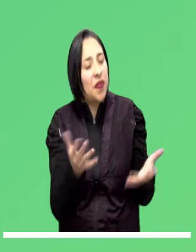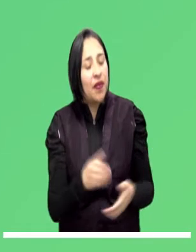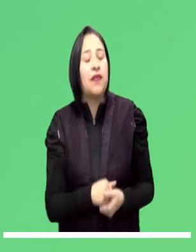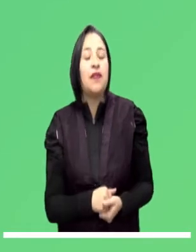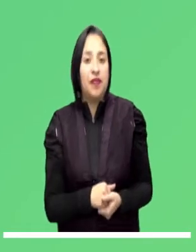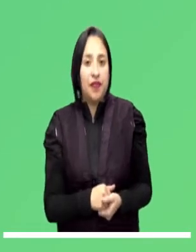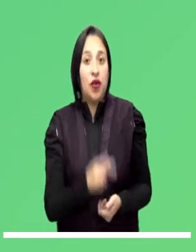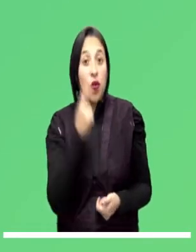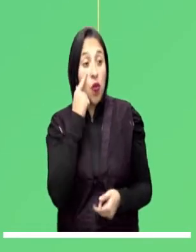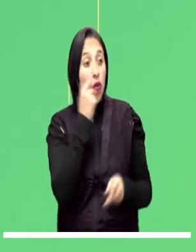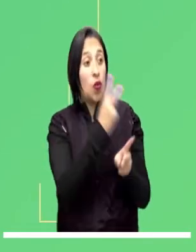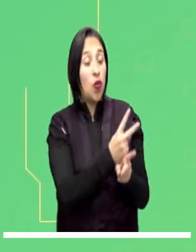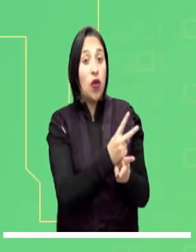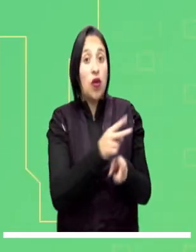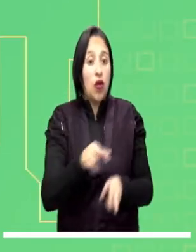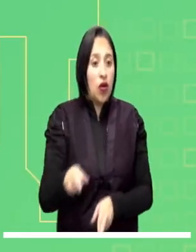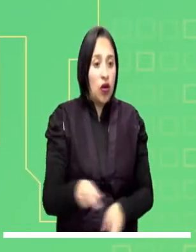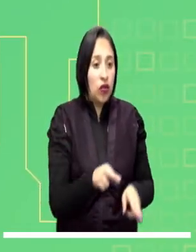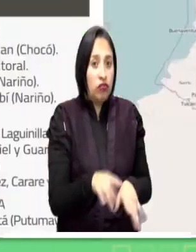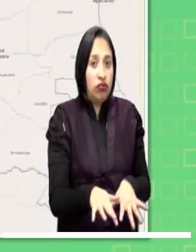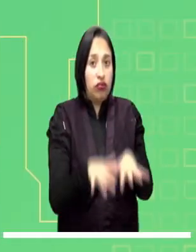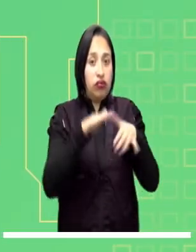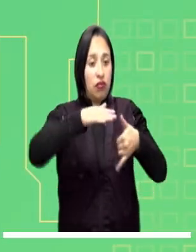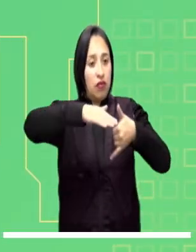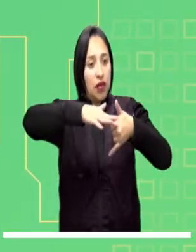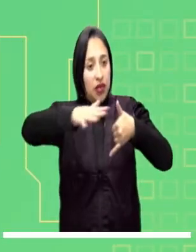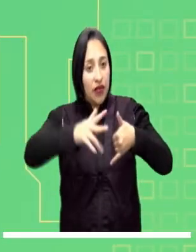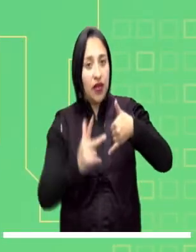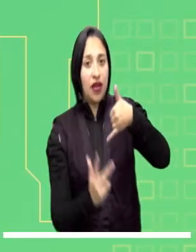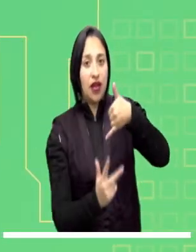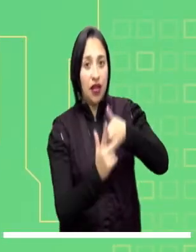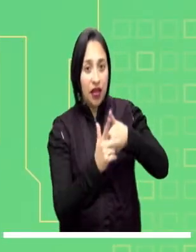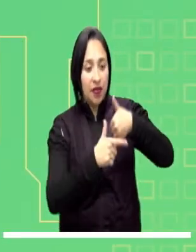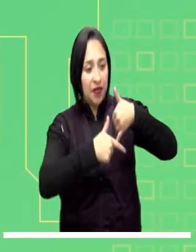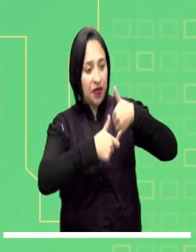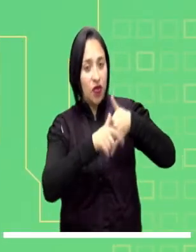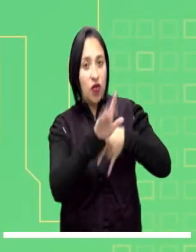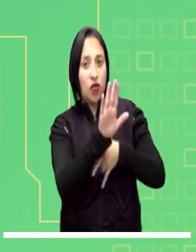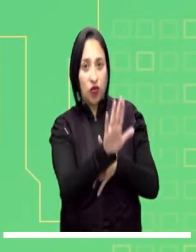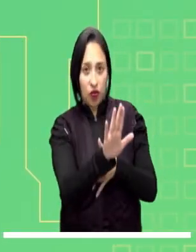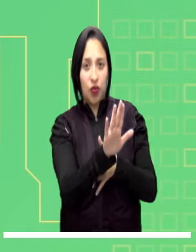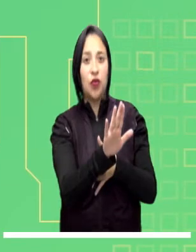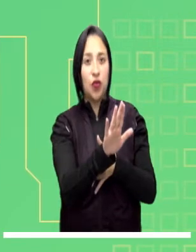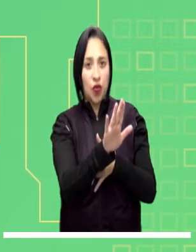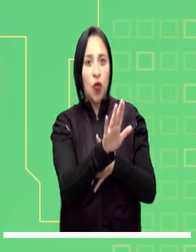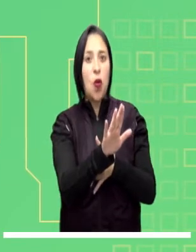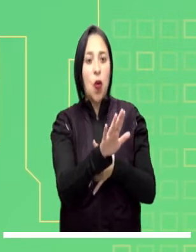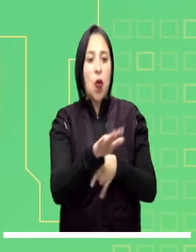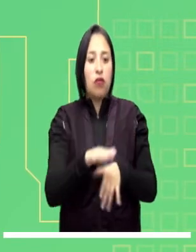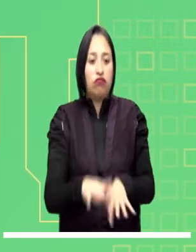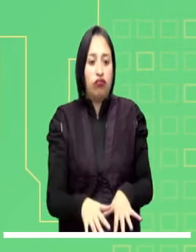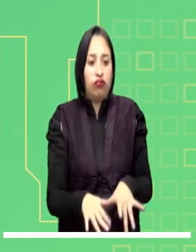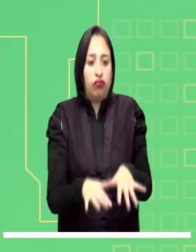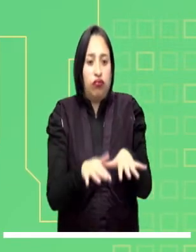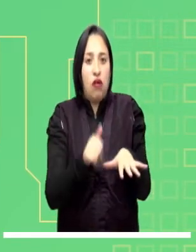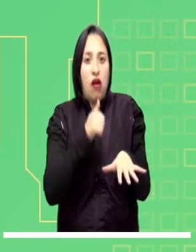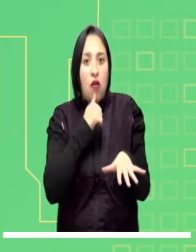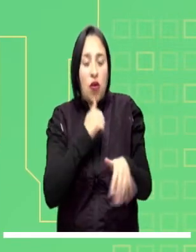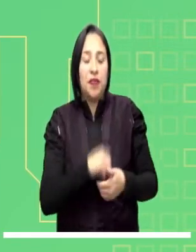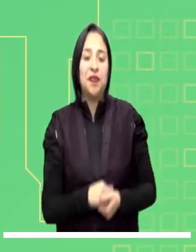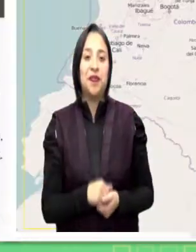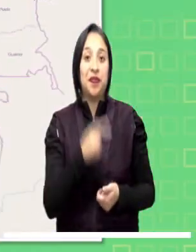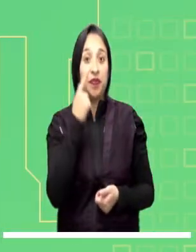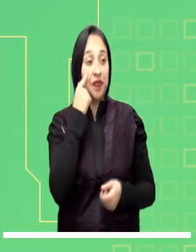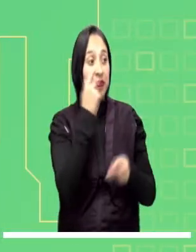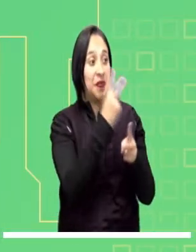alertas para hoy a nivel nacional. Hay alarma en los principales ríos de las regiones Pacífica, Andina y Amazonía ante la posibilidad de